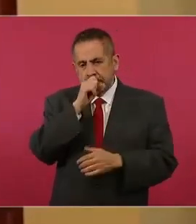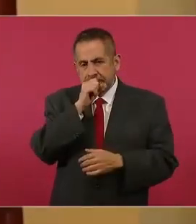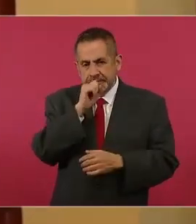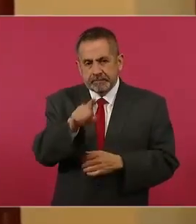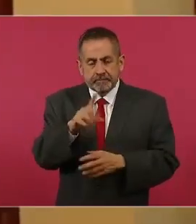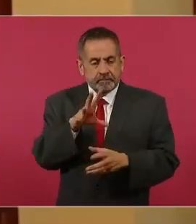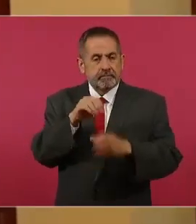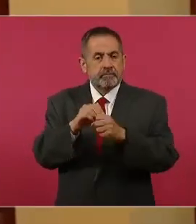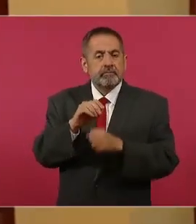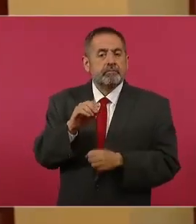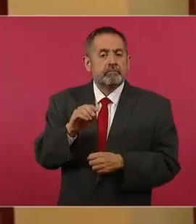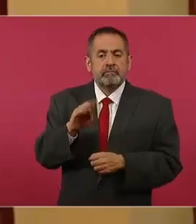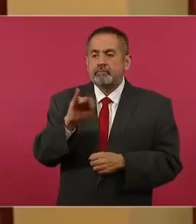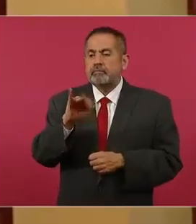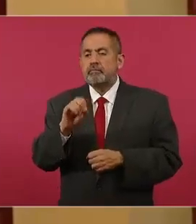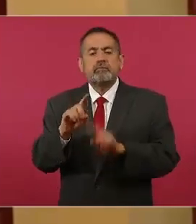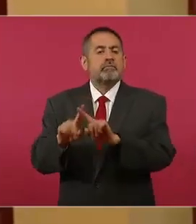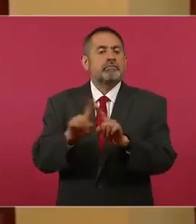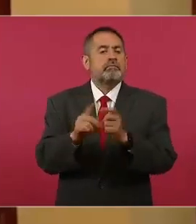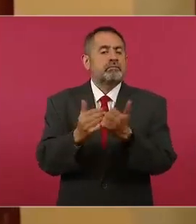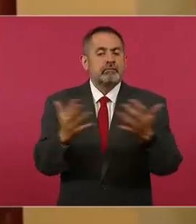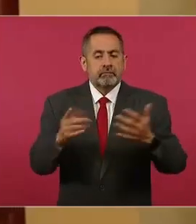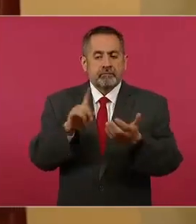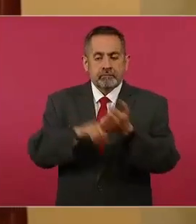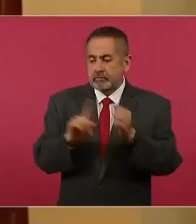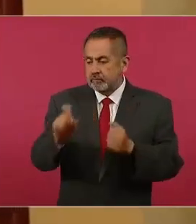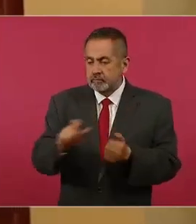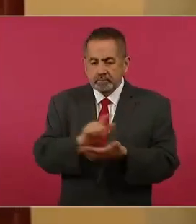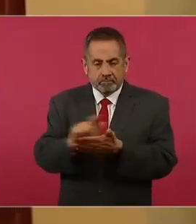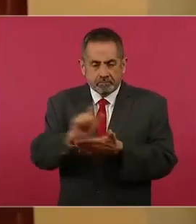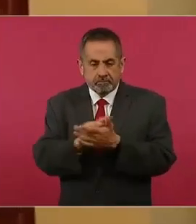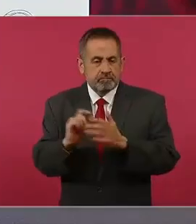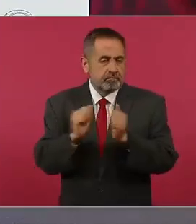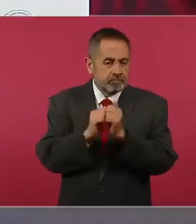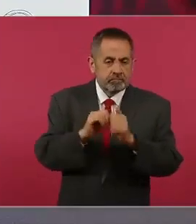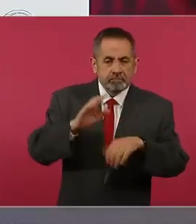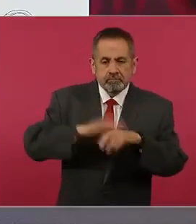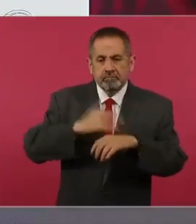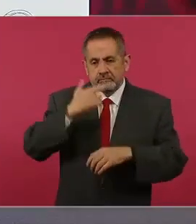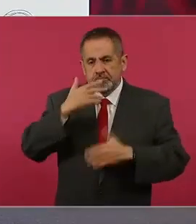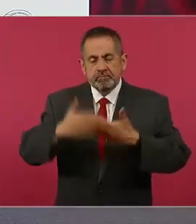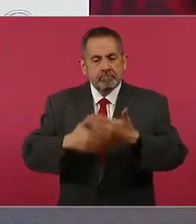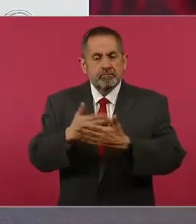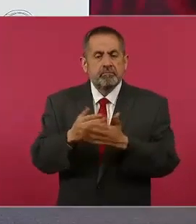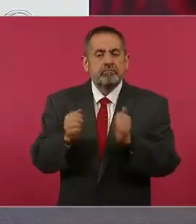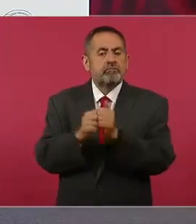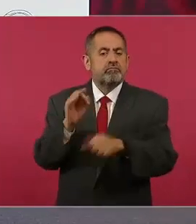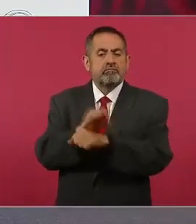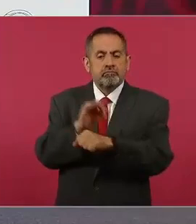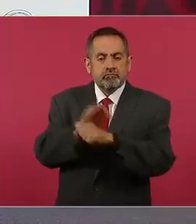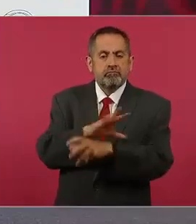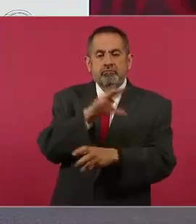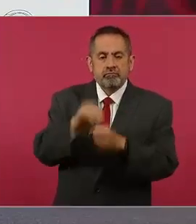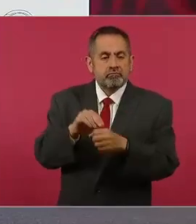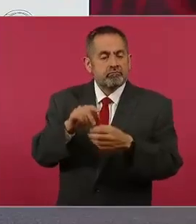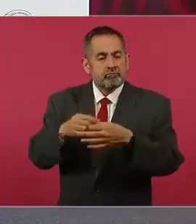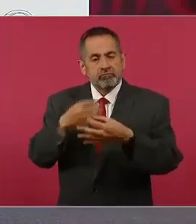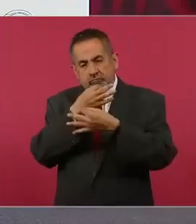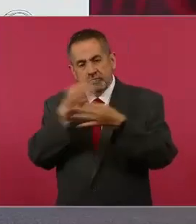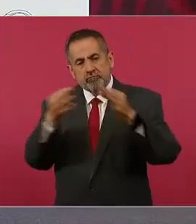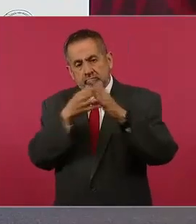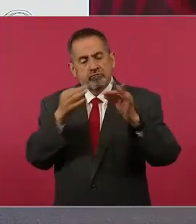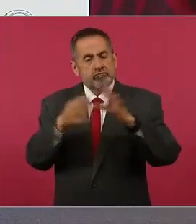incrementar la biodiversidad y mejorar la calidad de agua, el suelo y el aire, con un enfoque sustentable y proteger, reforzar y difundir